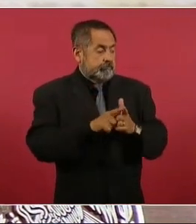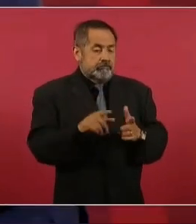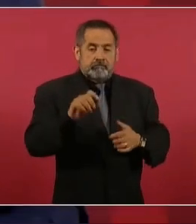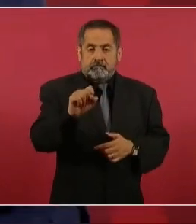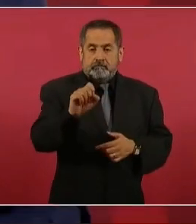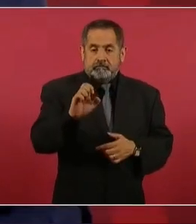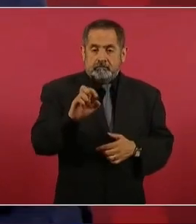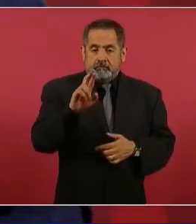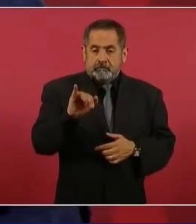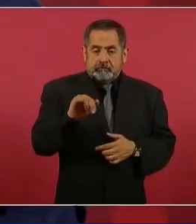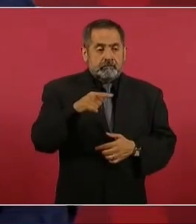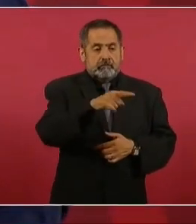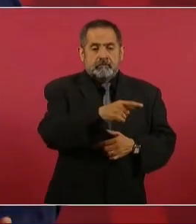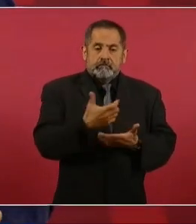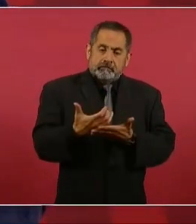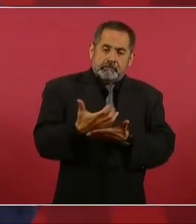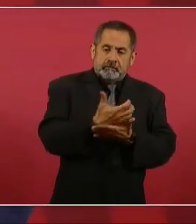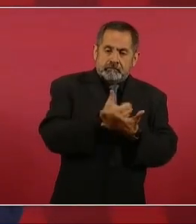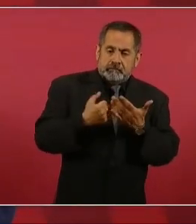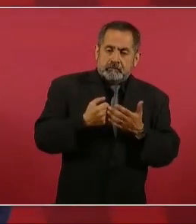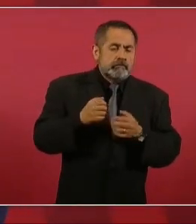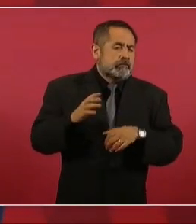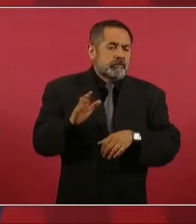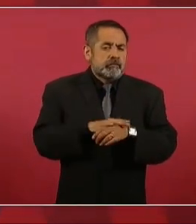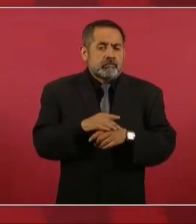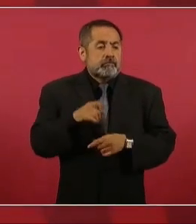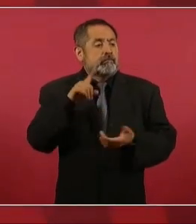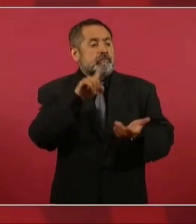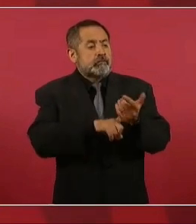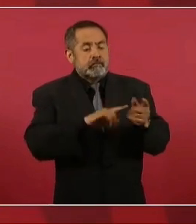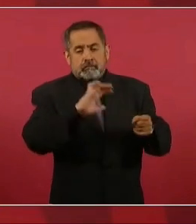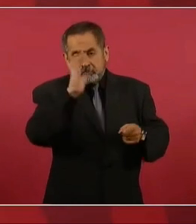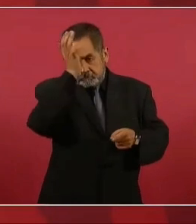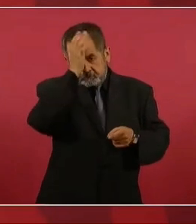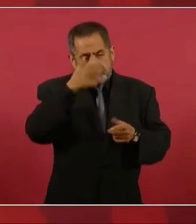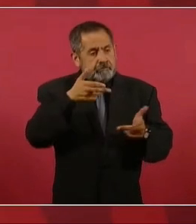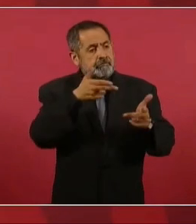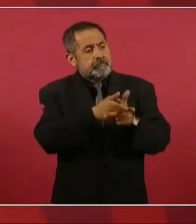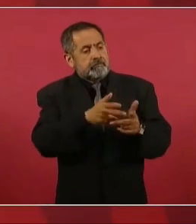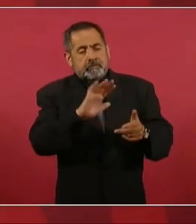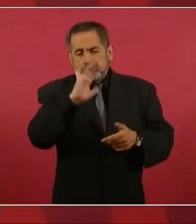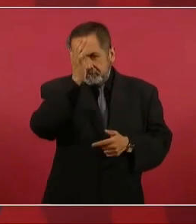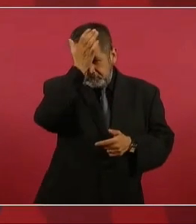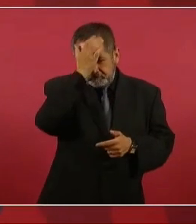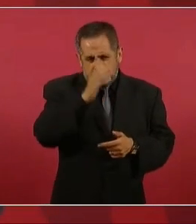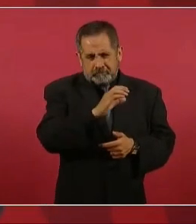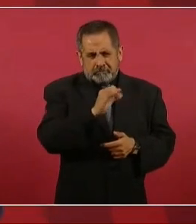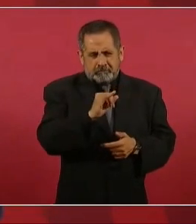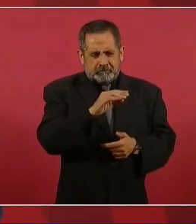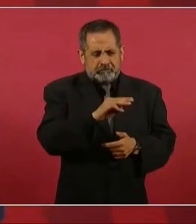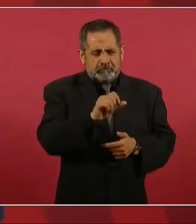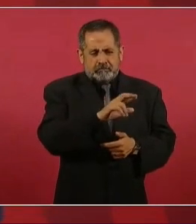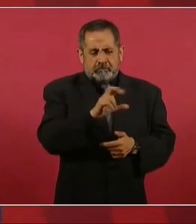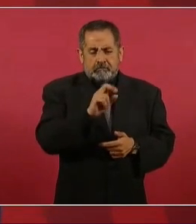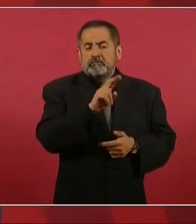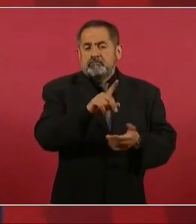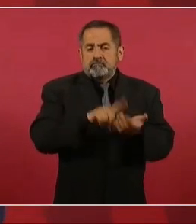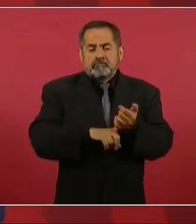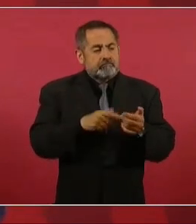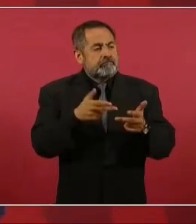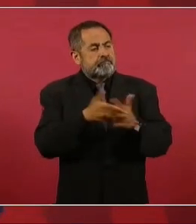ingresos porque permiten la Casa del Borrego Cimarron. En